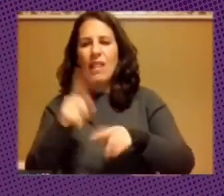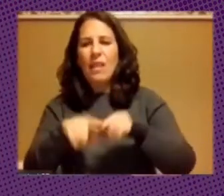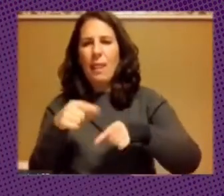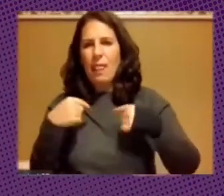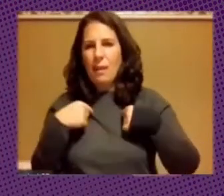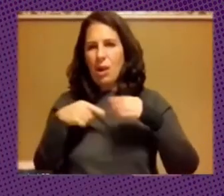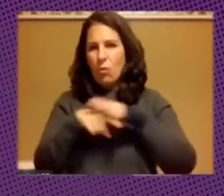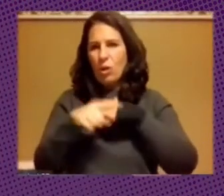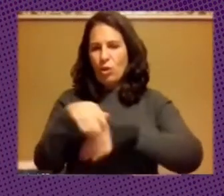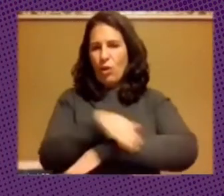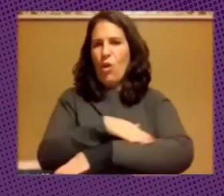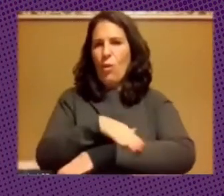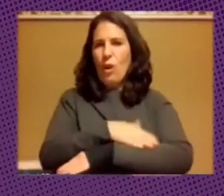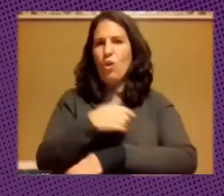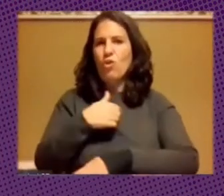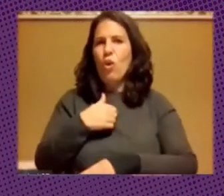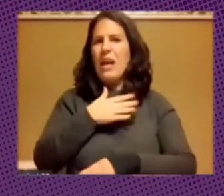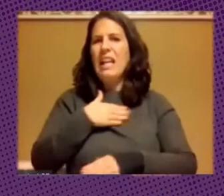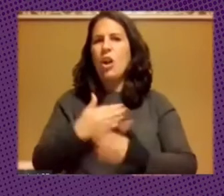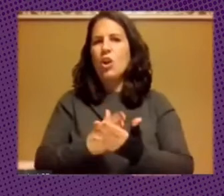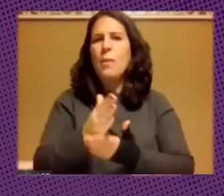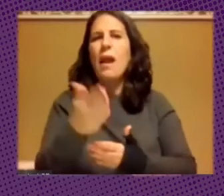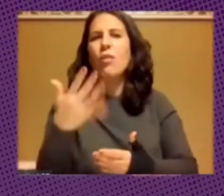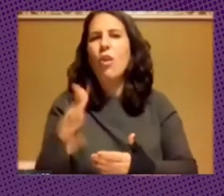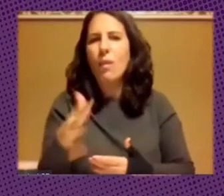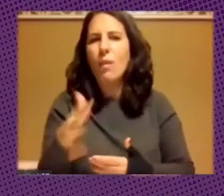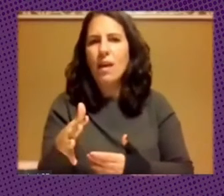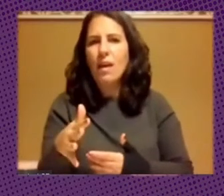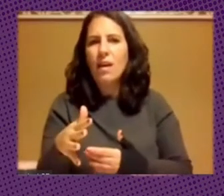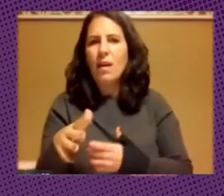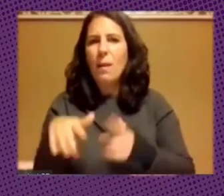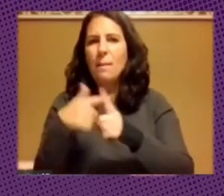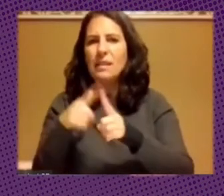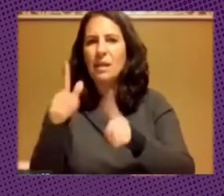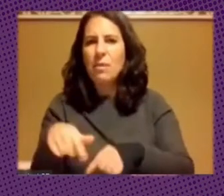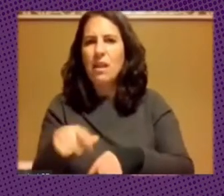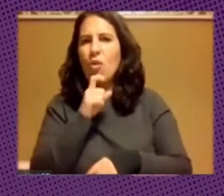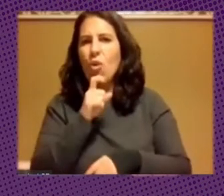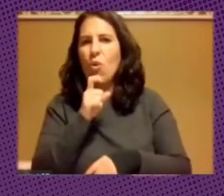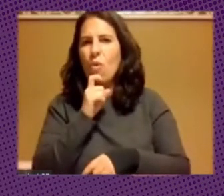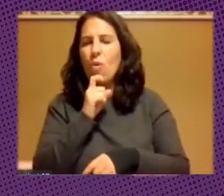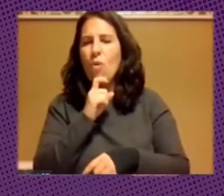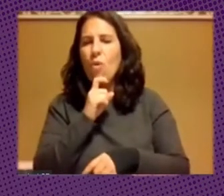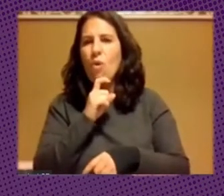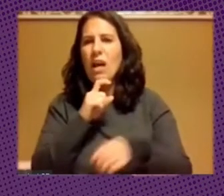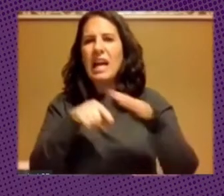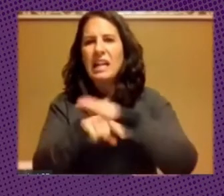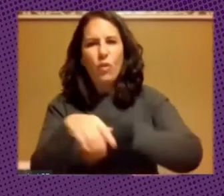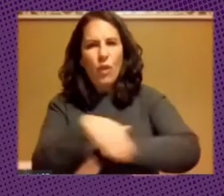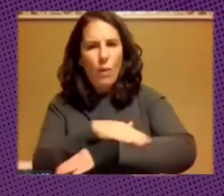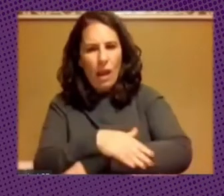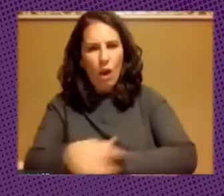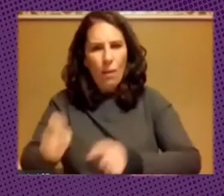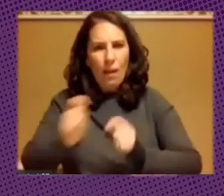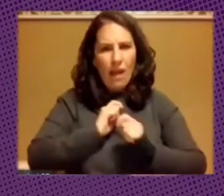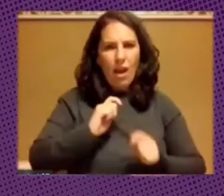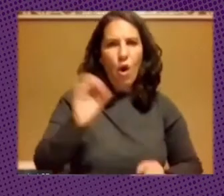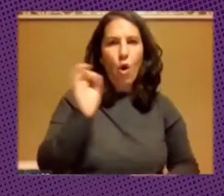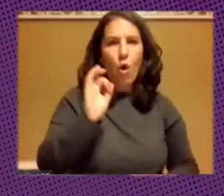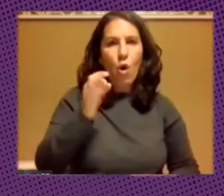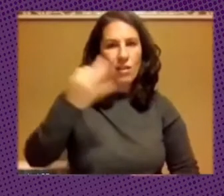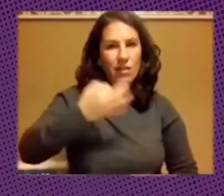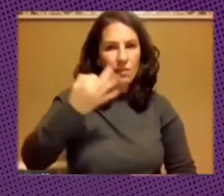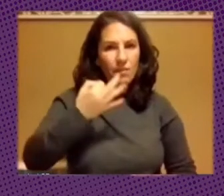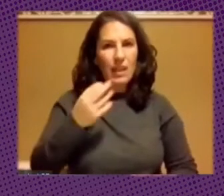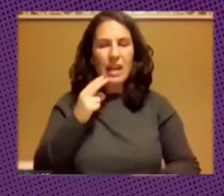gestor de gobierno hacia dónde quiero llevarlo y por ende cómo me va a influir y aportar en la gestión de gobierno o en realidad va a estar respondiendo